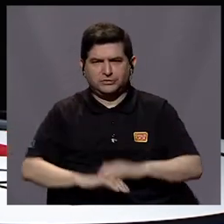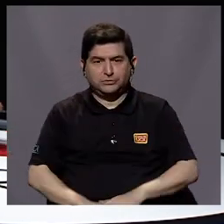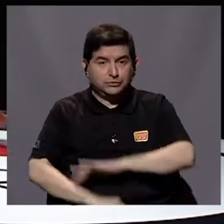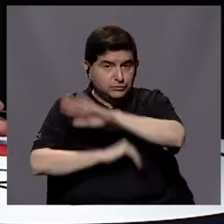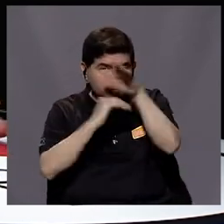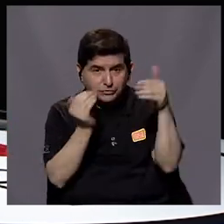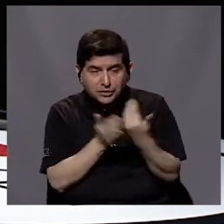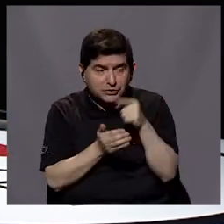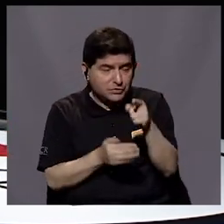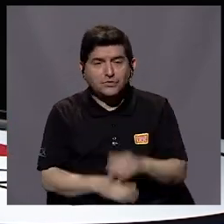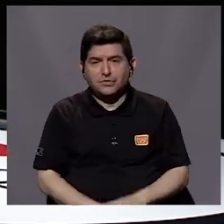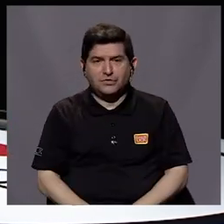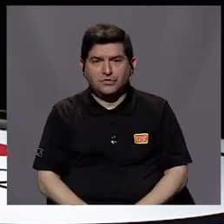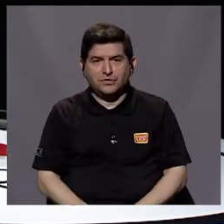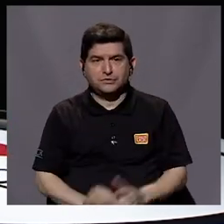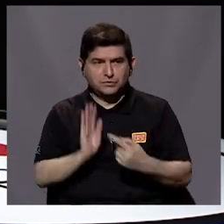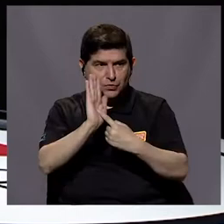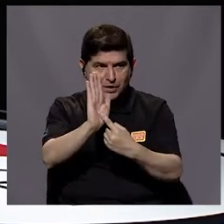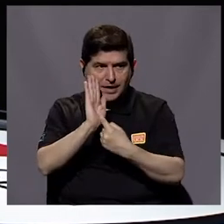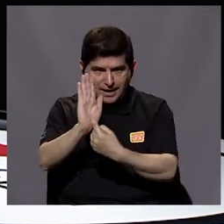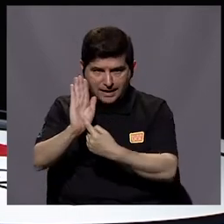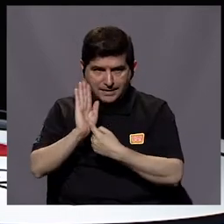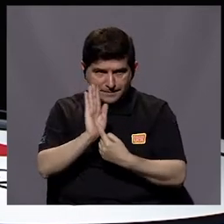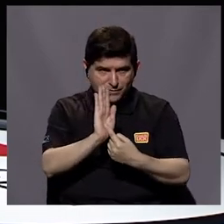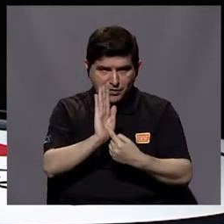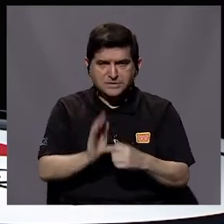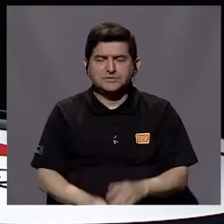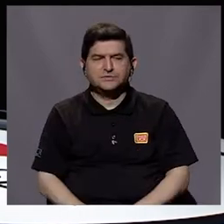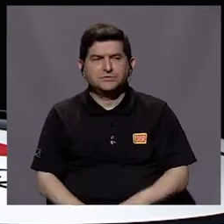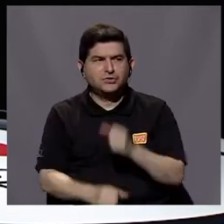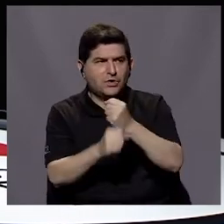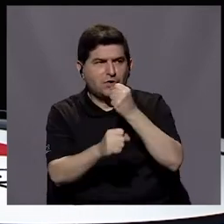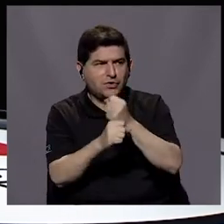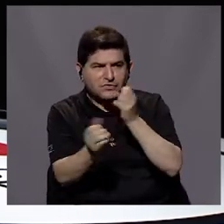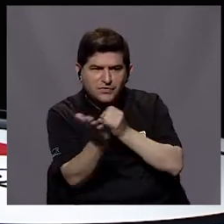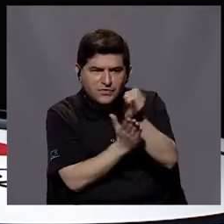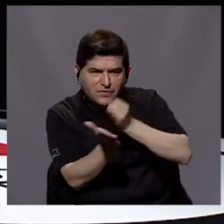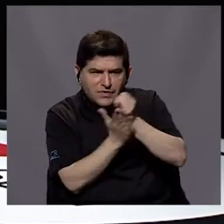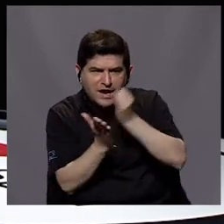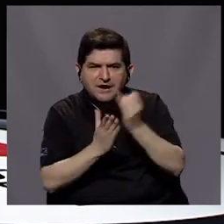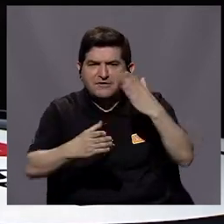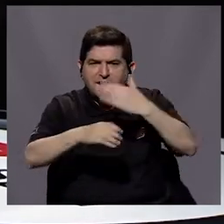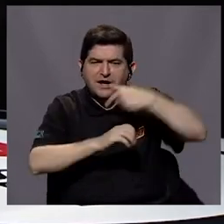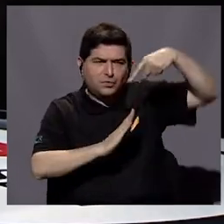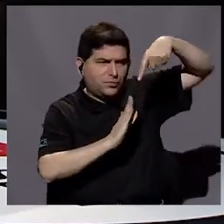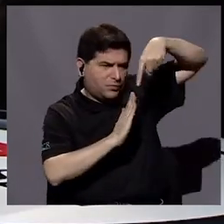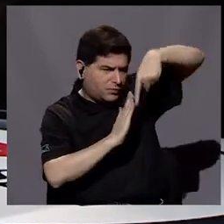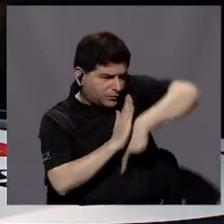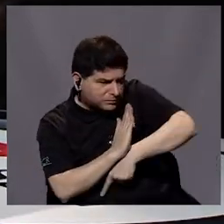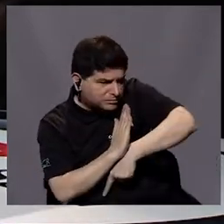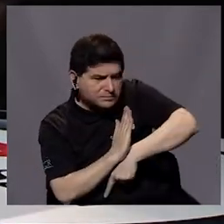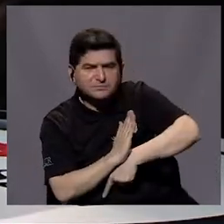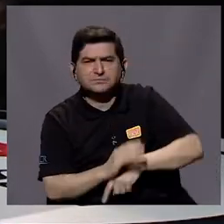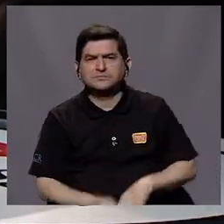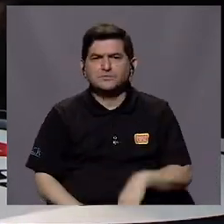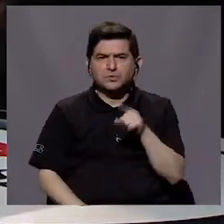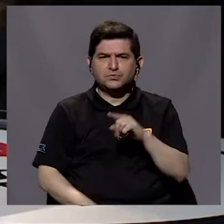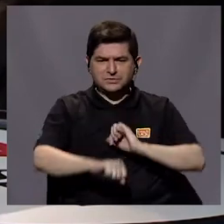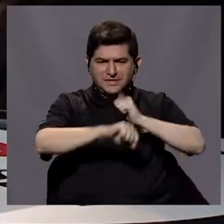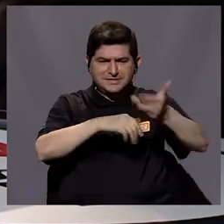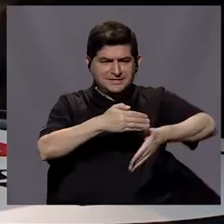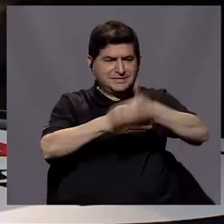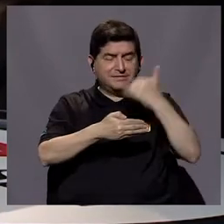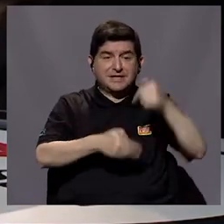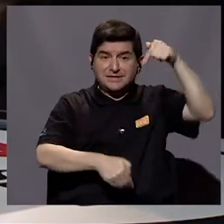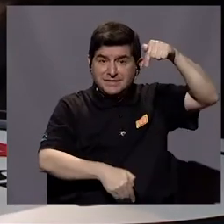En toda esa página que le estoy mencionando de labores e investigaciones que ustedes hacen en lo profundo, ¿cómo